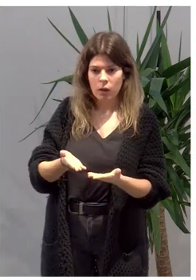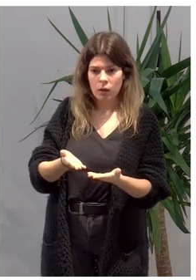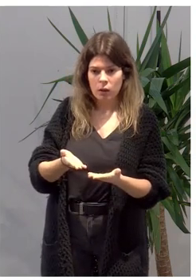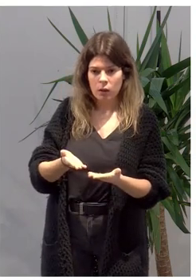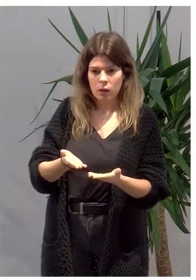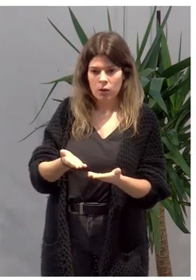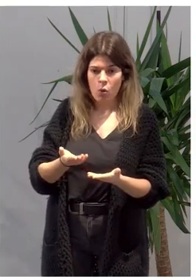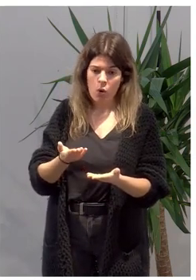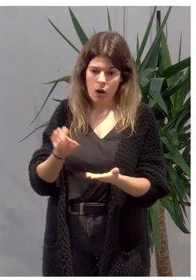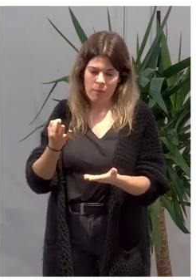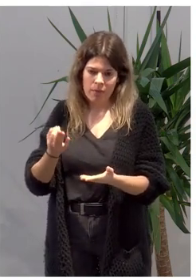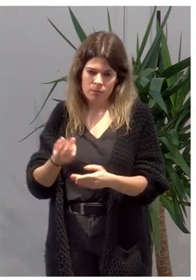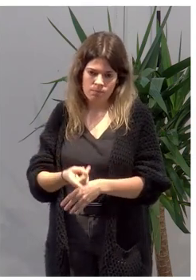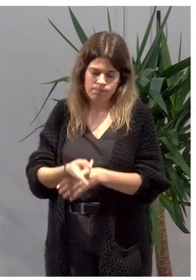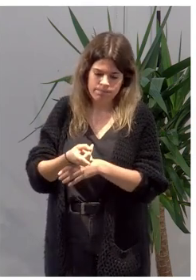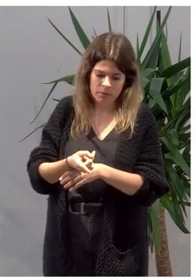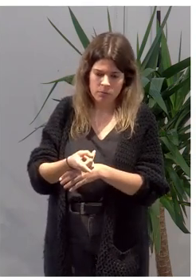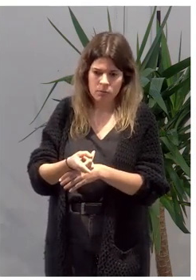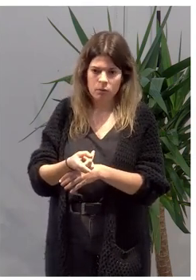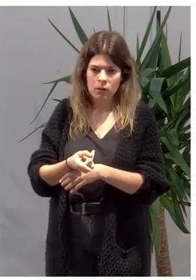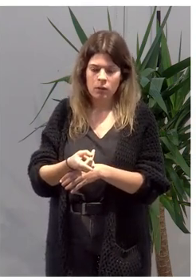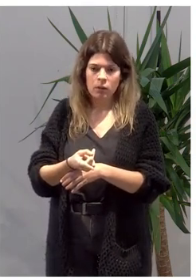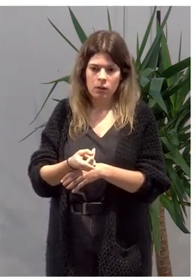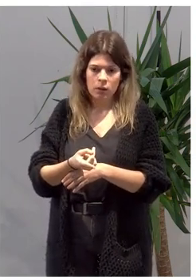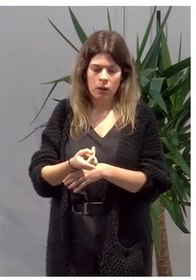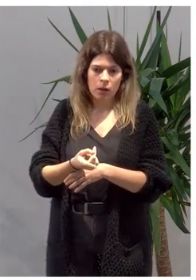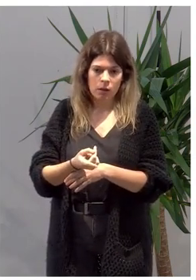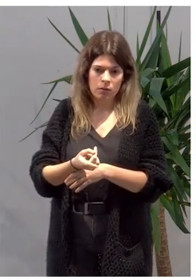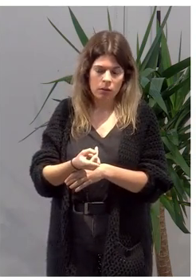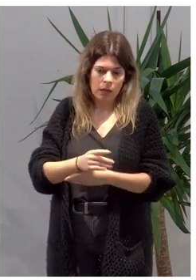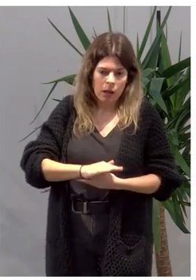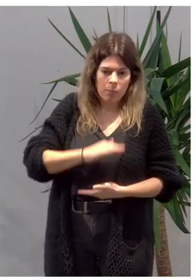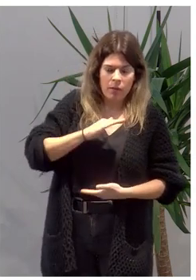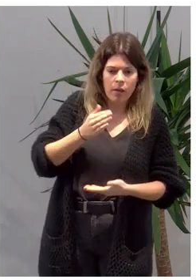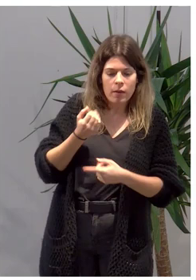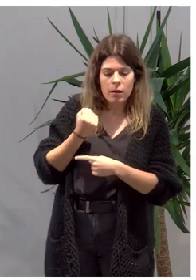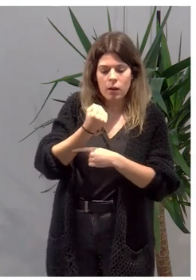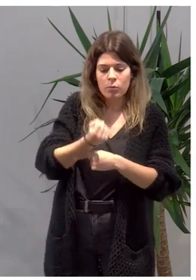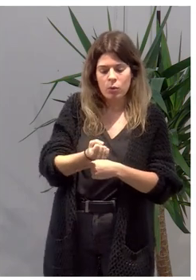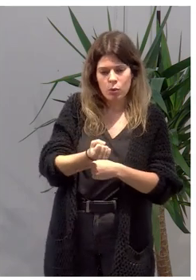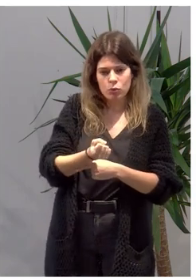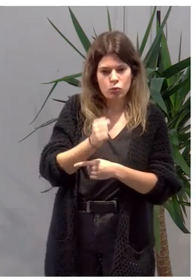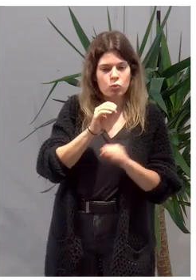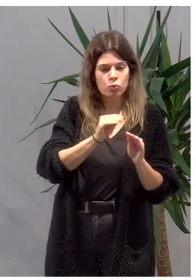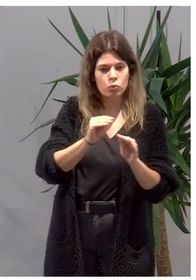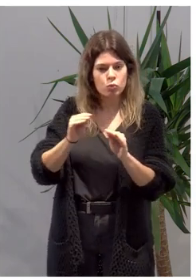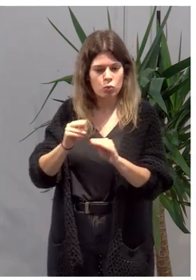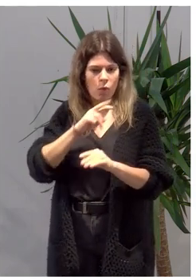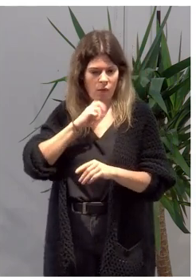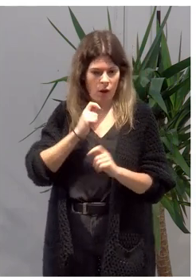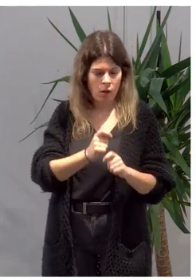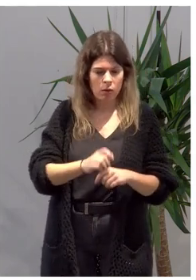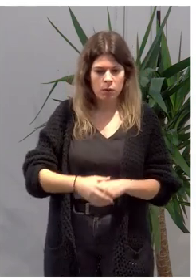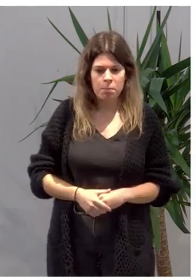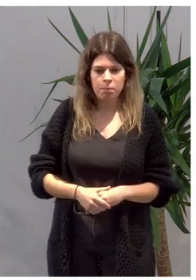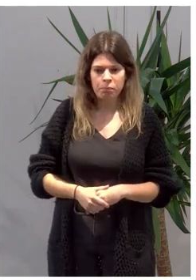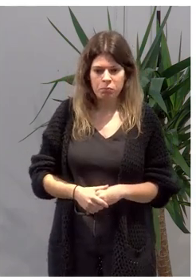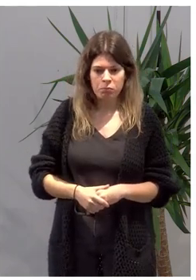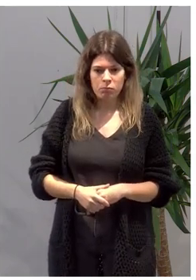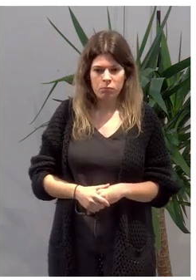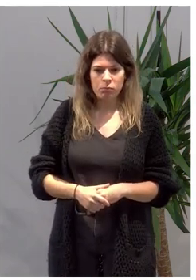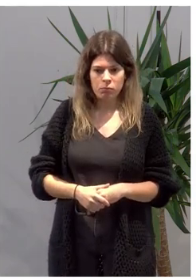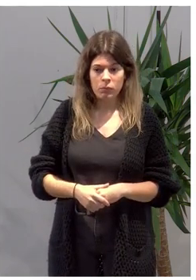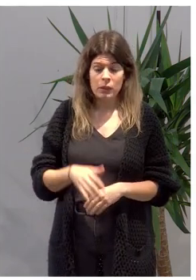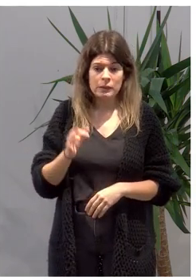imponiendo, poniendo en valor las capacidades y esos apoyos naturales. En muchos ámbitos